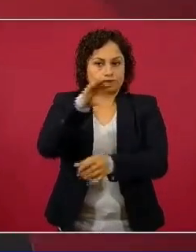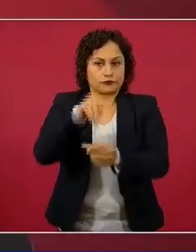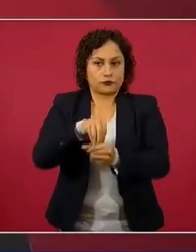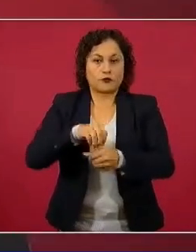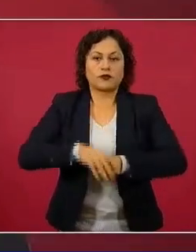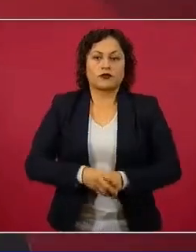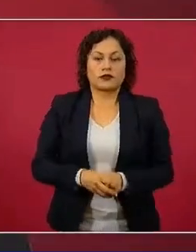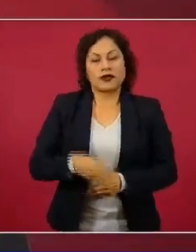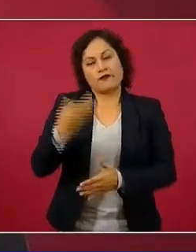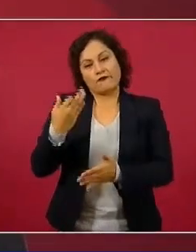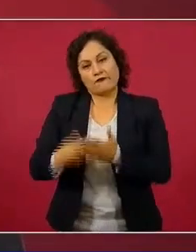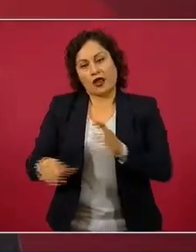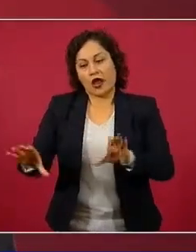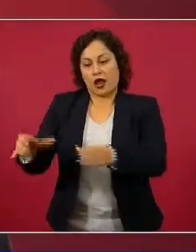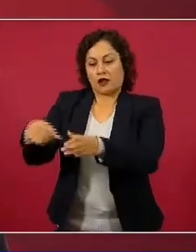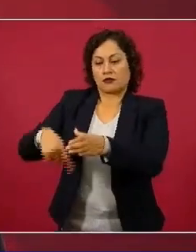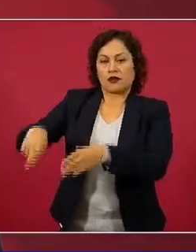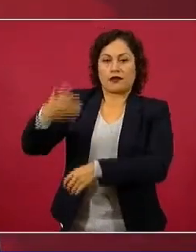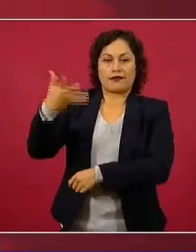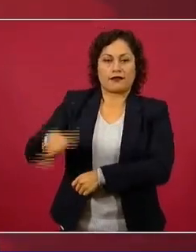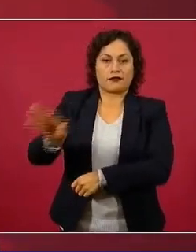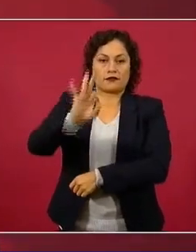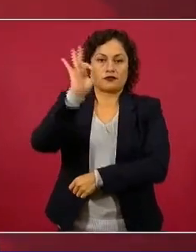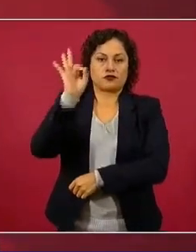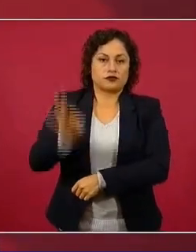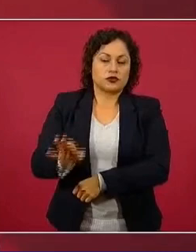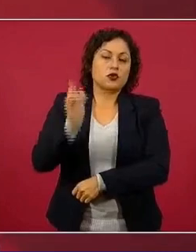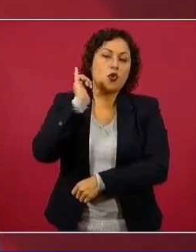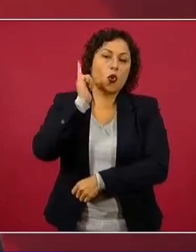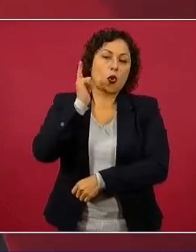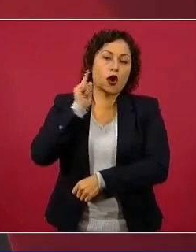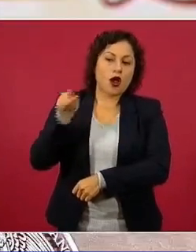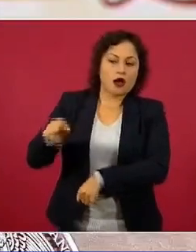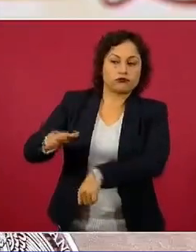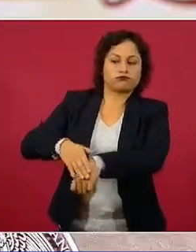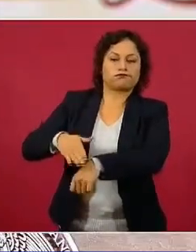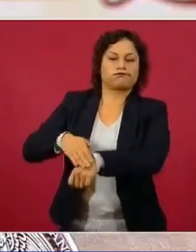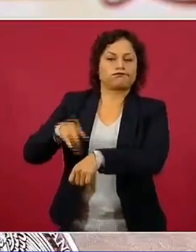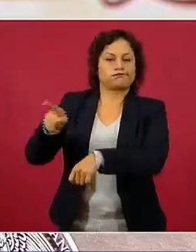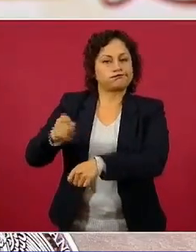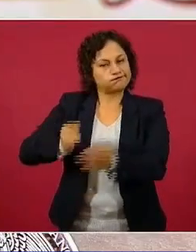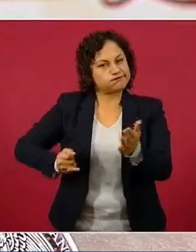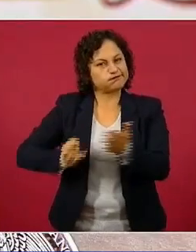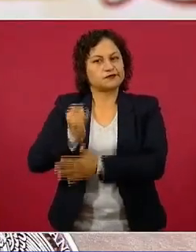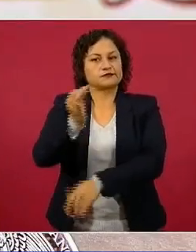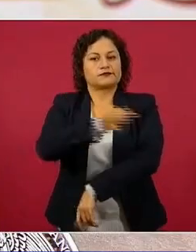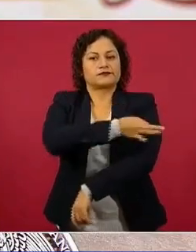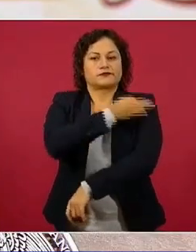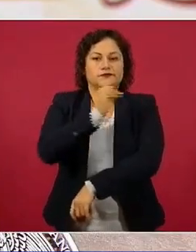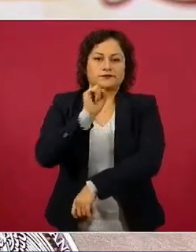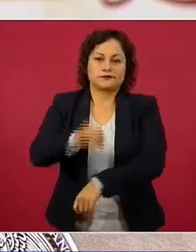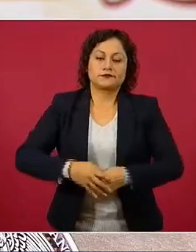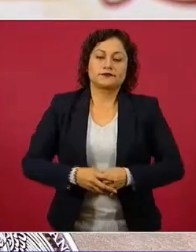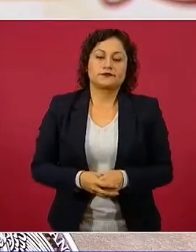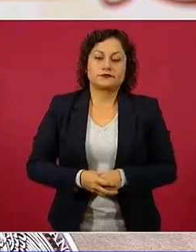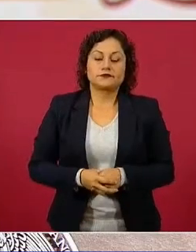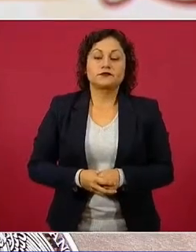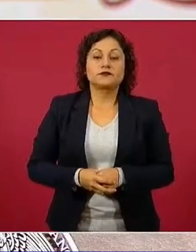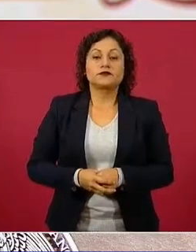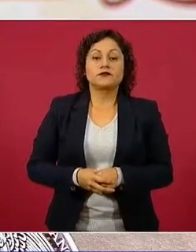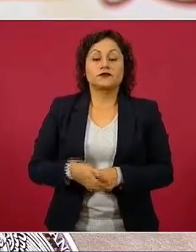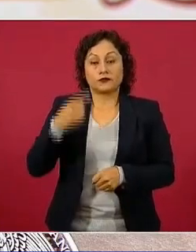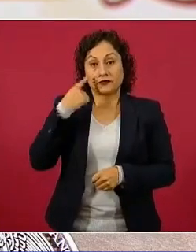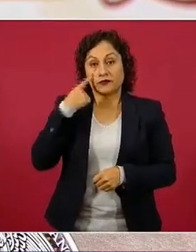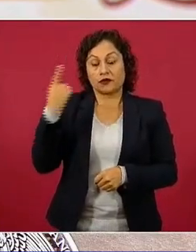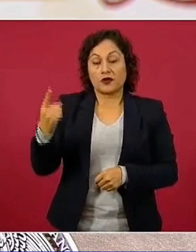Nos falta ese 10 por ciento, ojalá que tengan la convicción de vacunarse. Veamos específicos, la cobertura general es